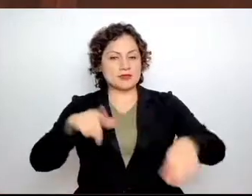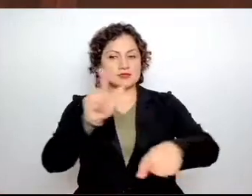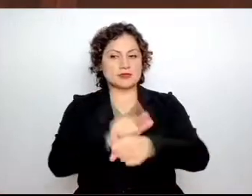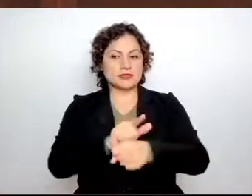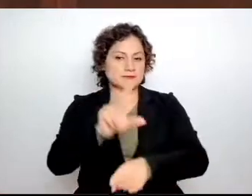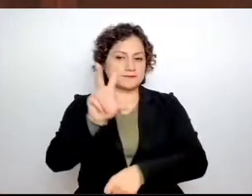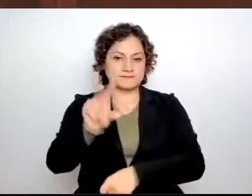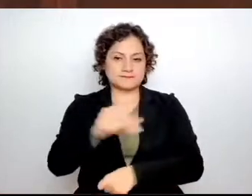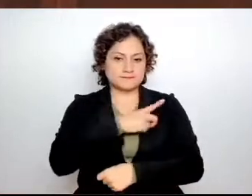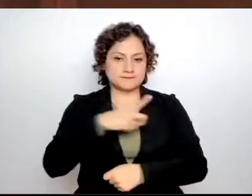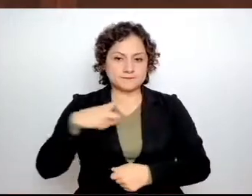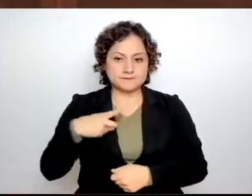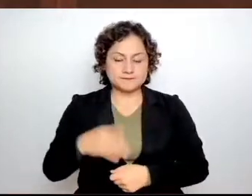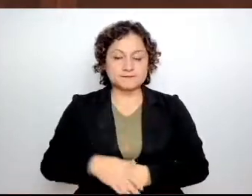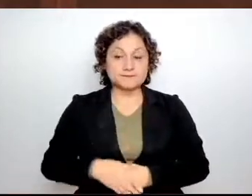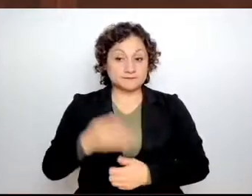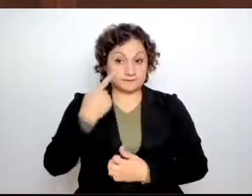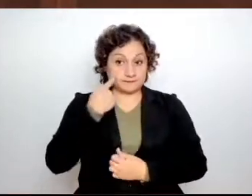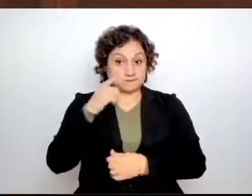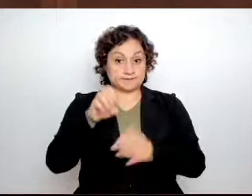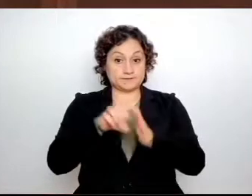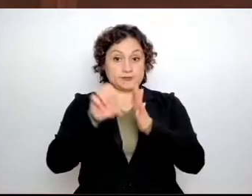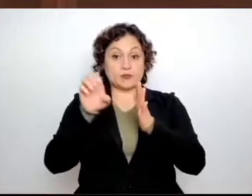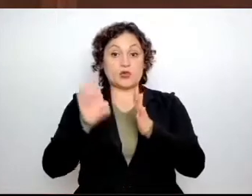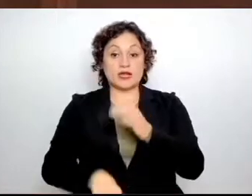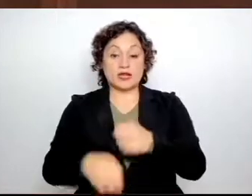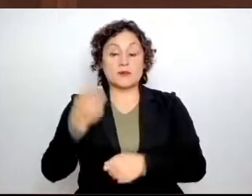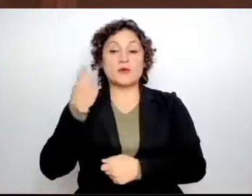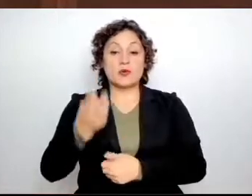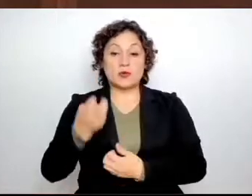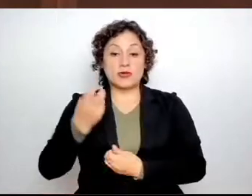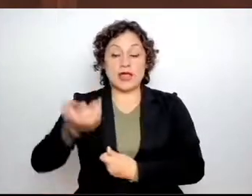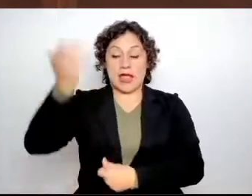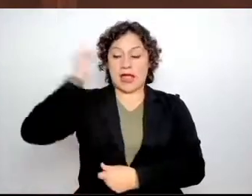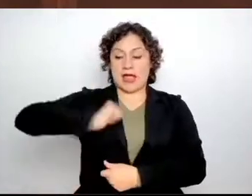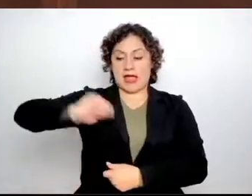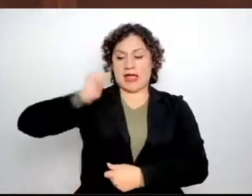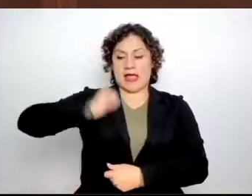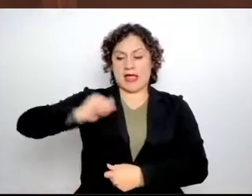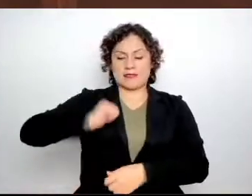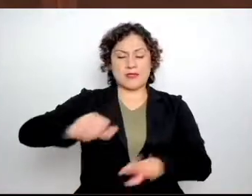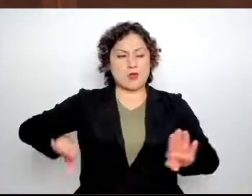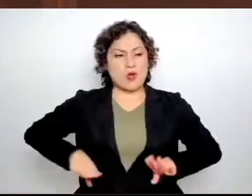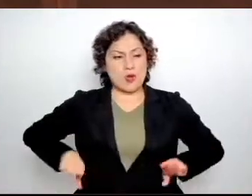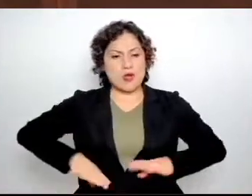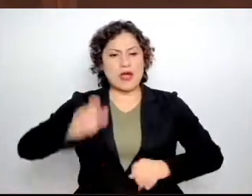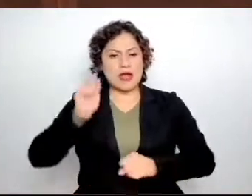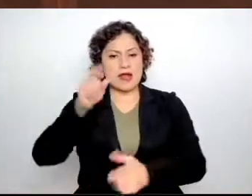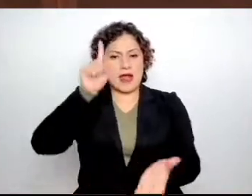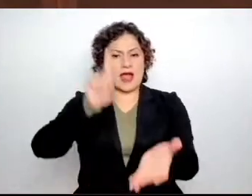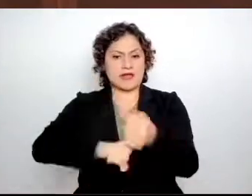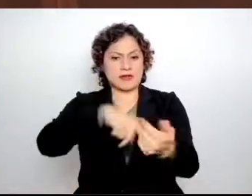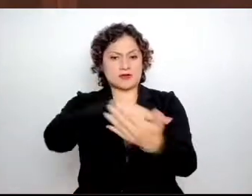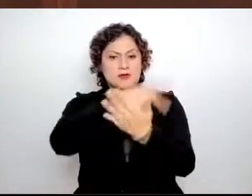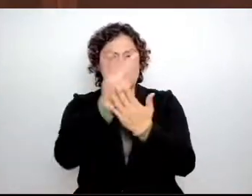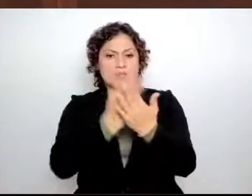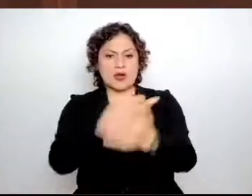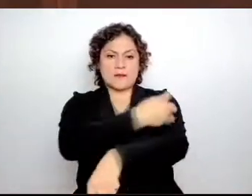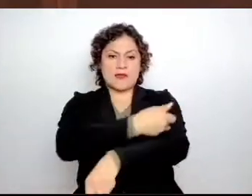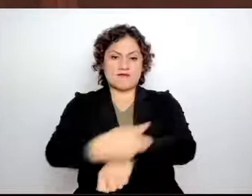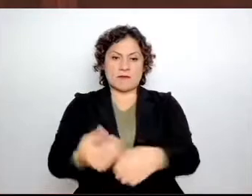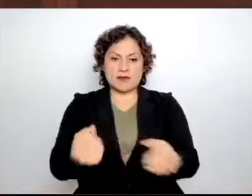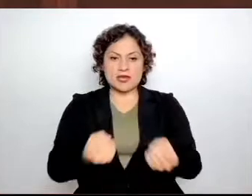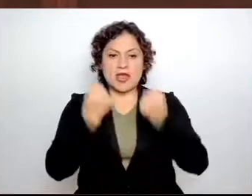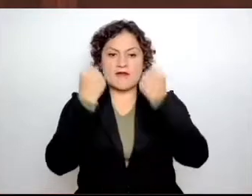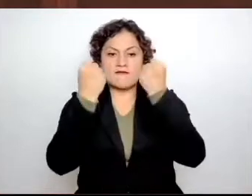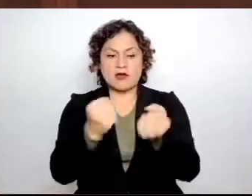Un claro ejemplo de la política social del viejo régimen lo podemos ver en el programa Familias Fuertes, apoyo